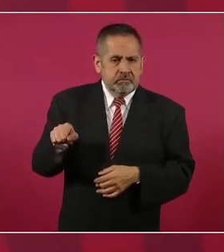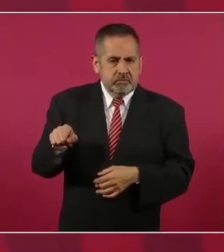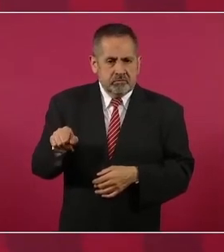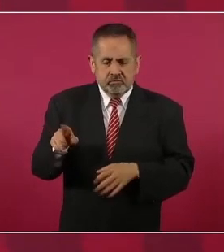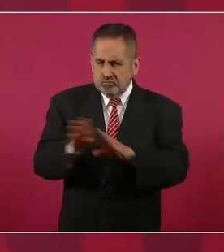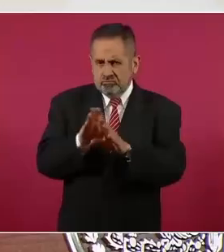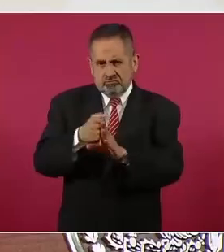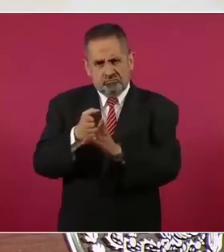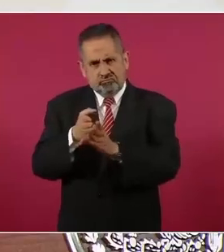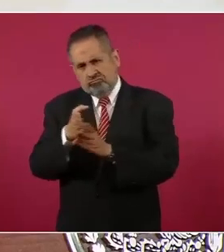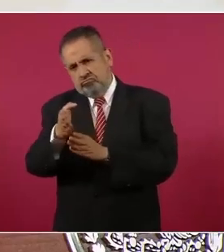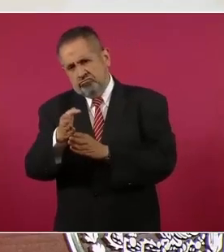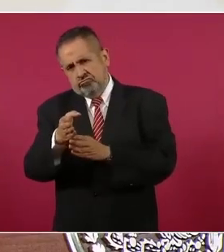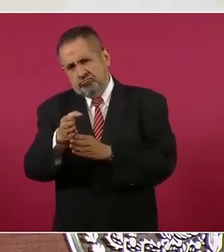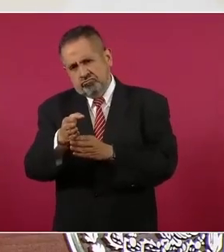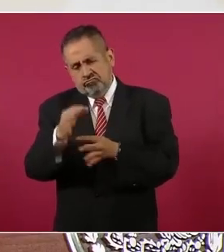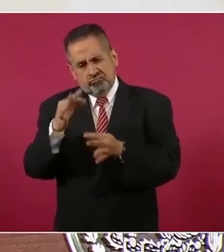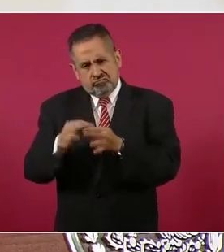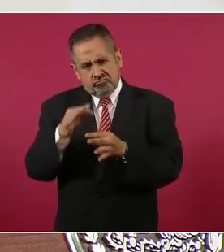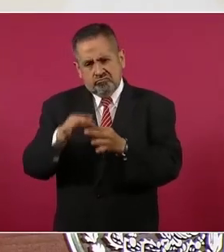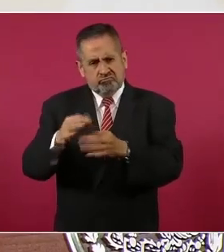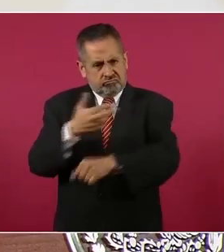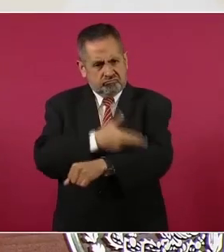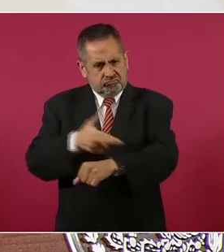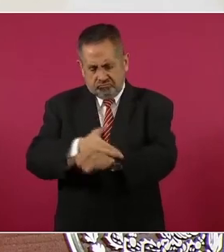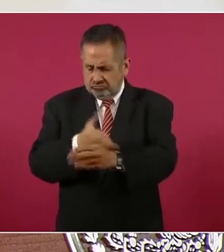mantengamos un recto proceder.